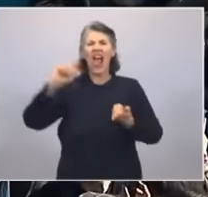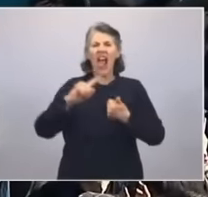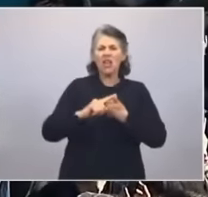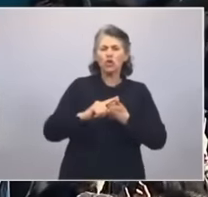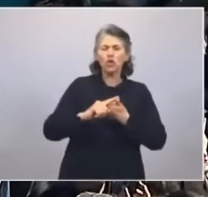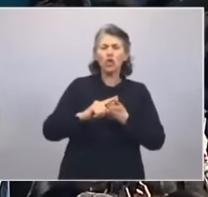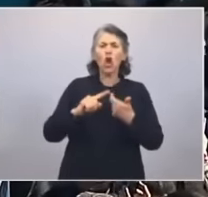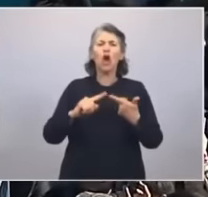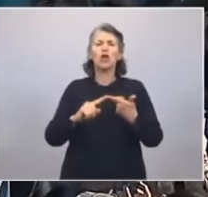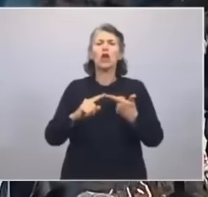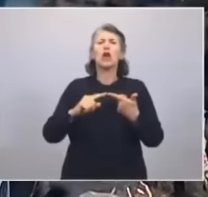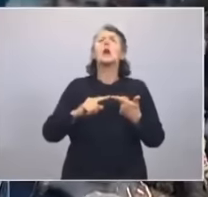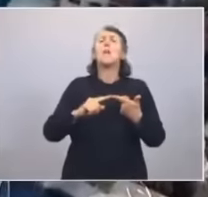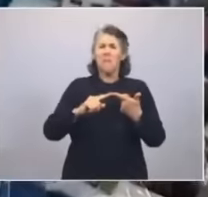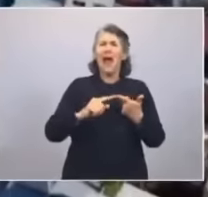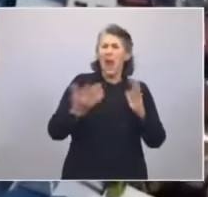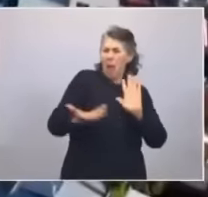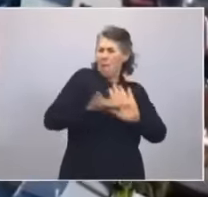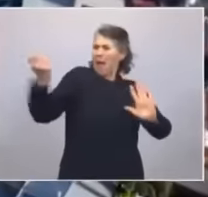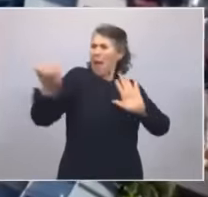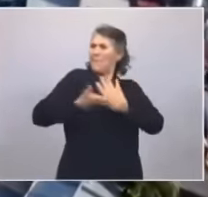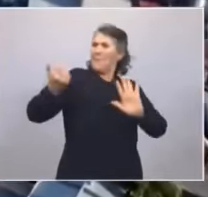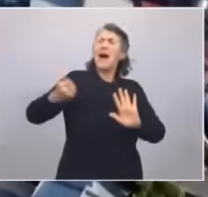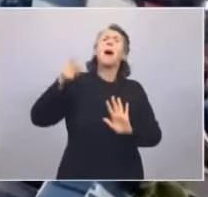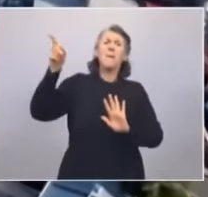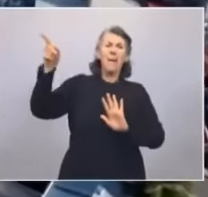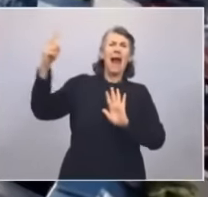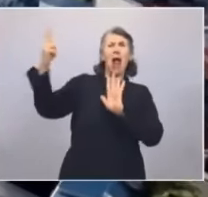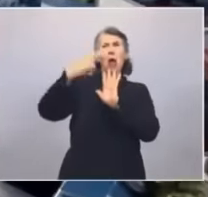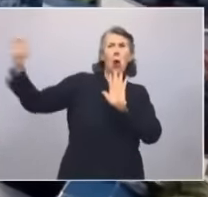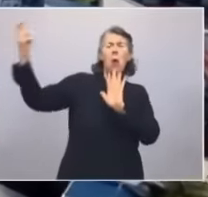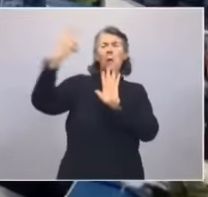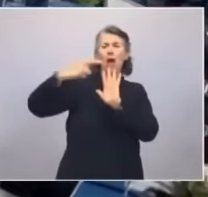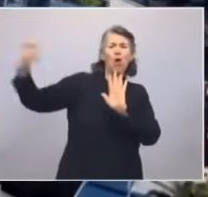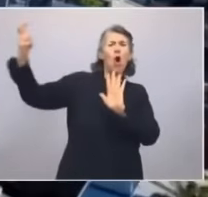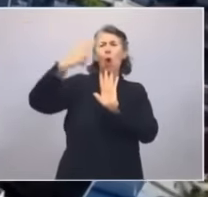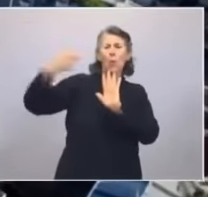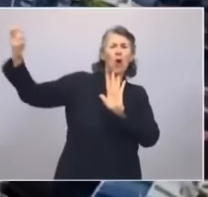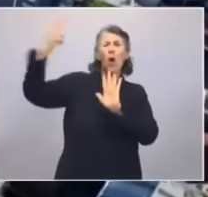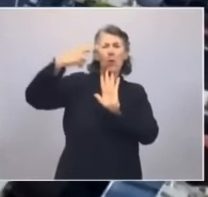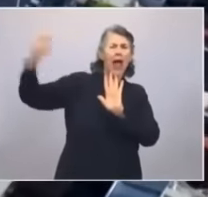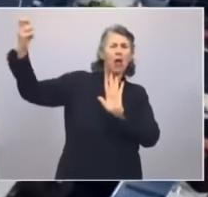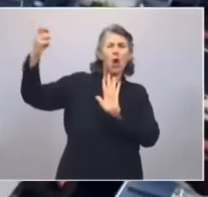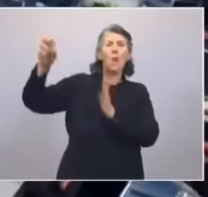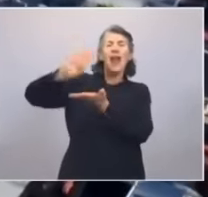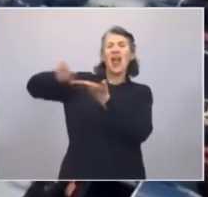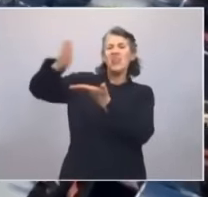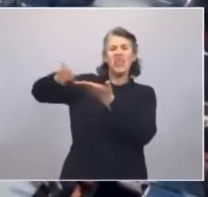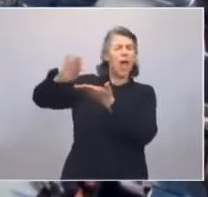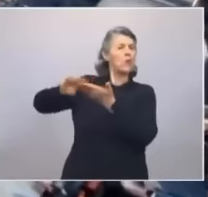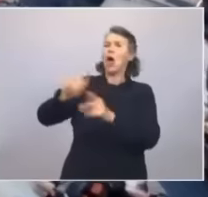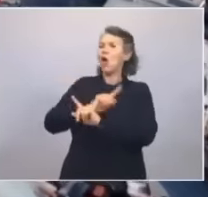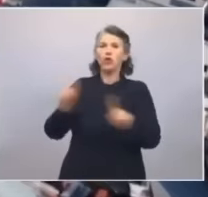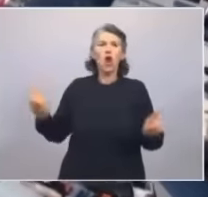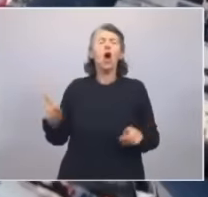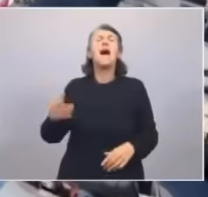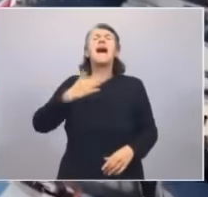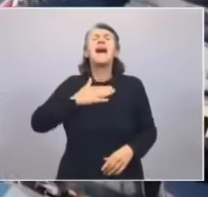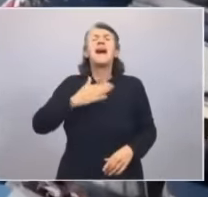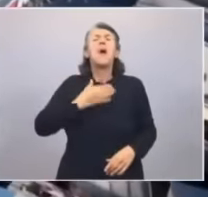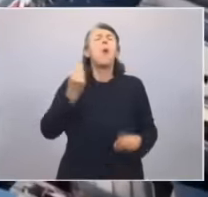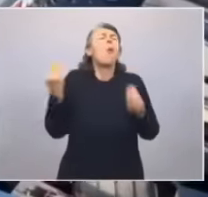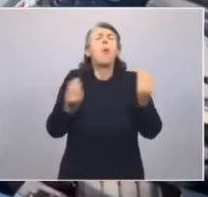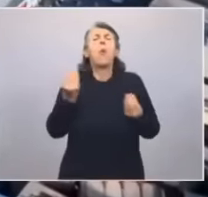reservas para que ellos cobren su deuda. Nuestra deuda más importante es la deuda del